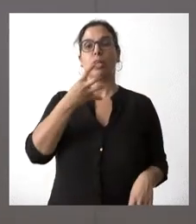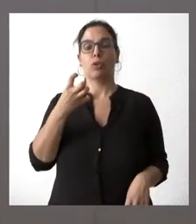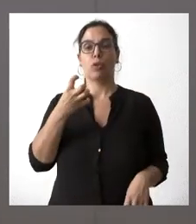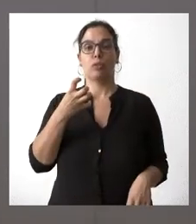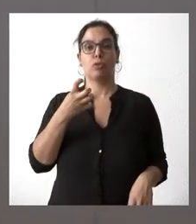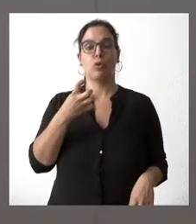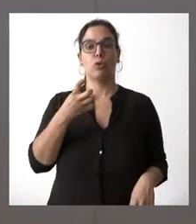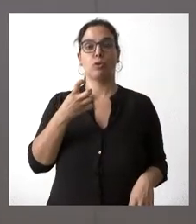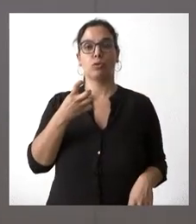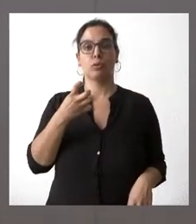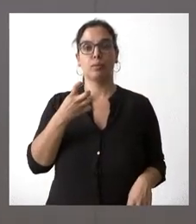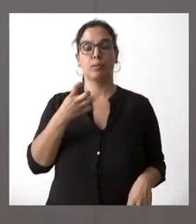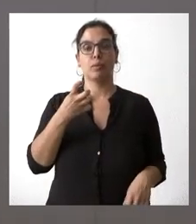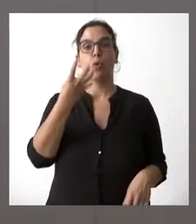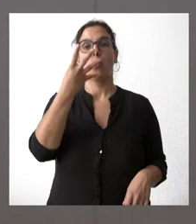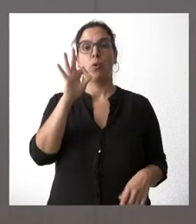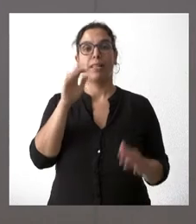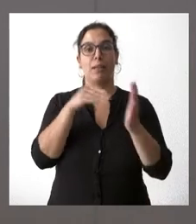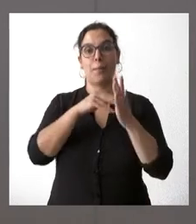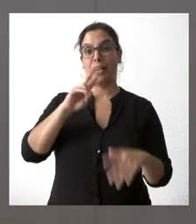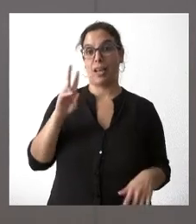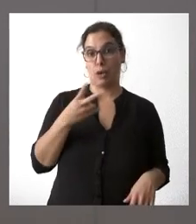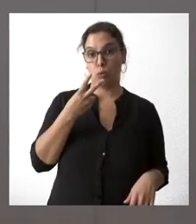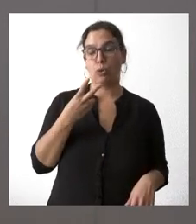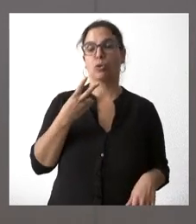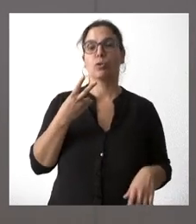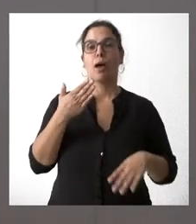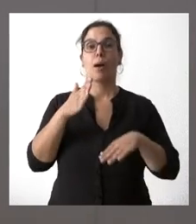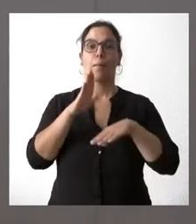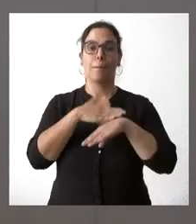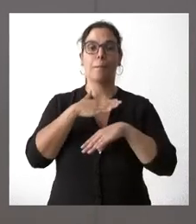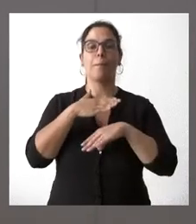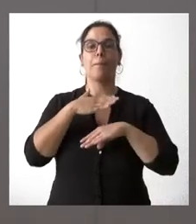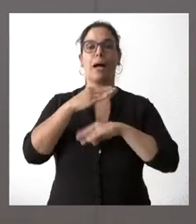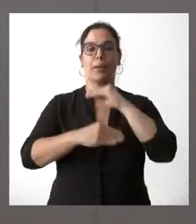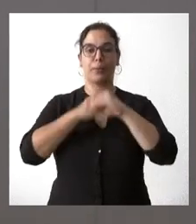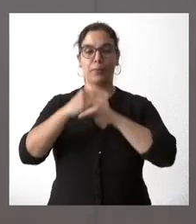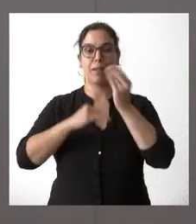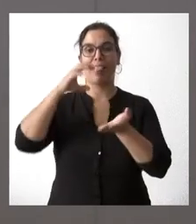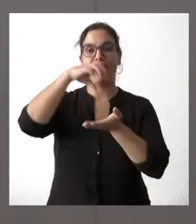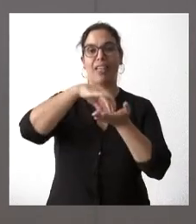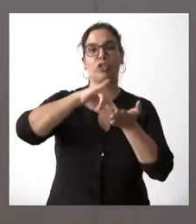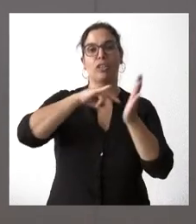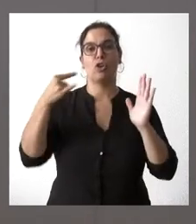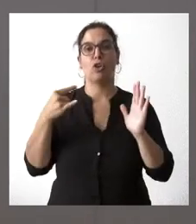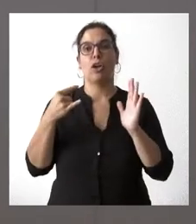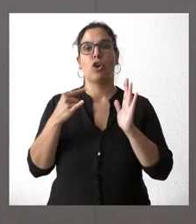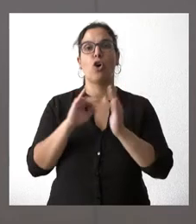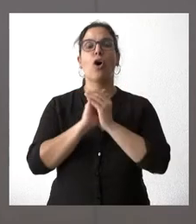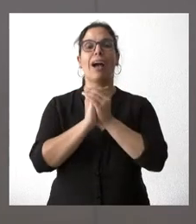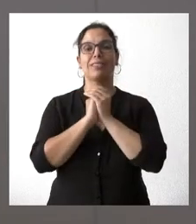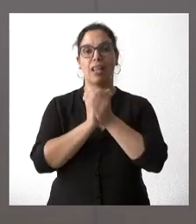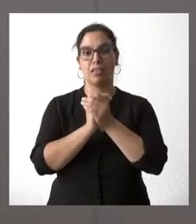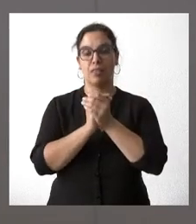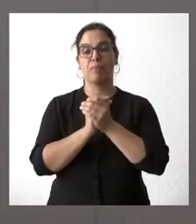.000 euros para ejecutar el centro tecnológico de la castaña. En este caso,